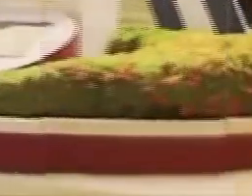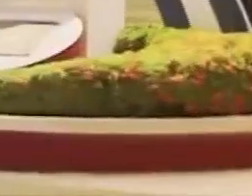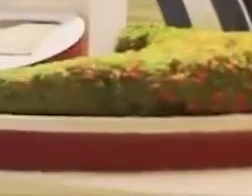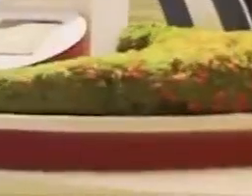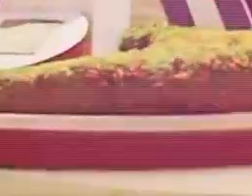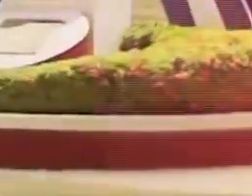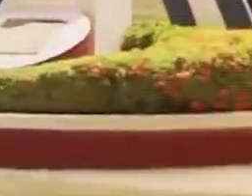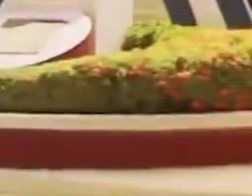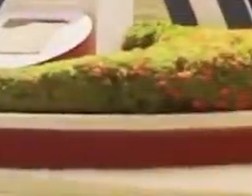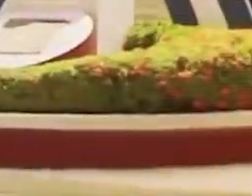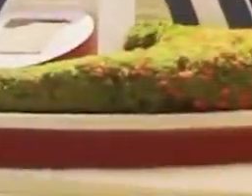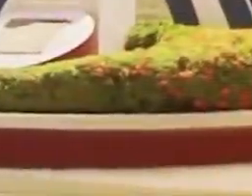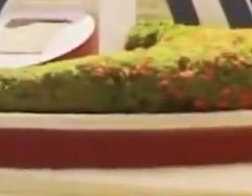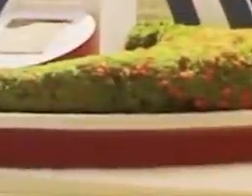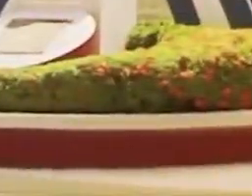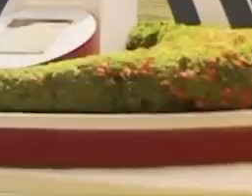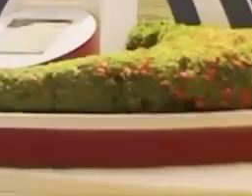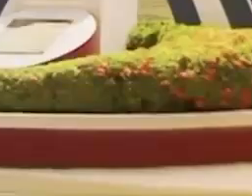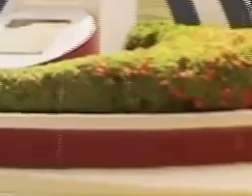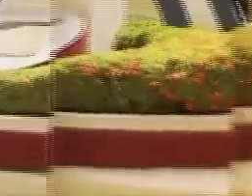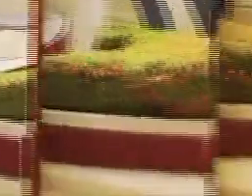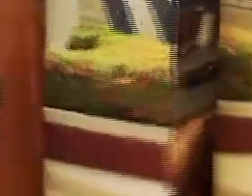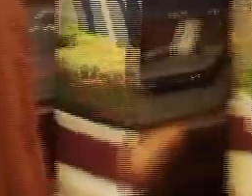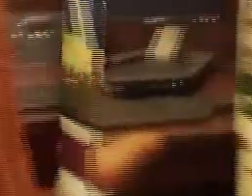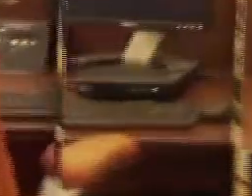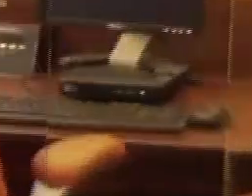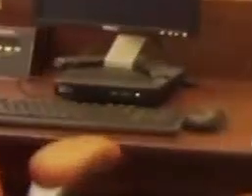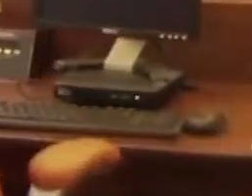Gracias por